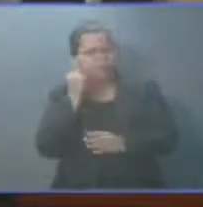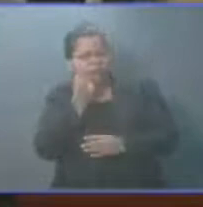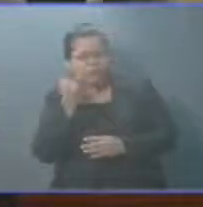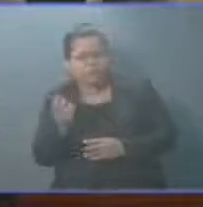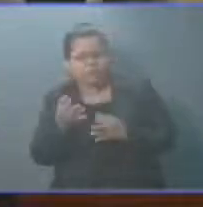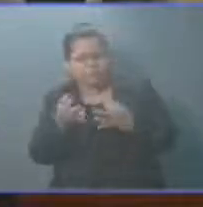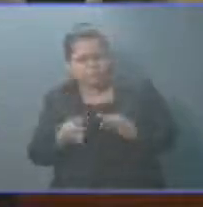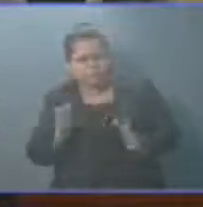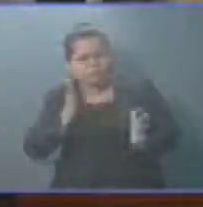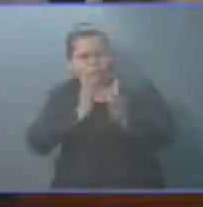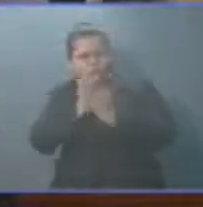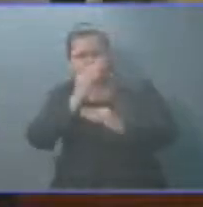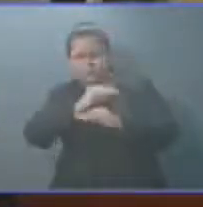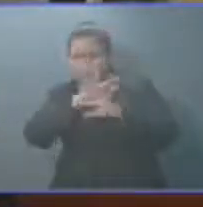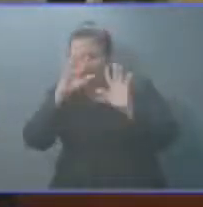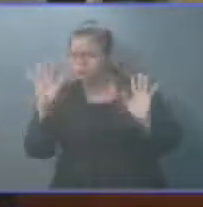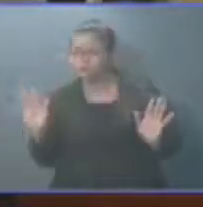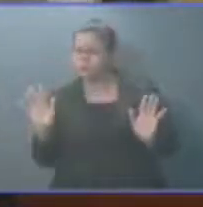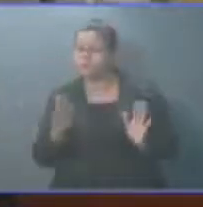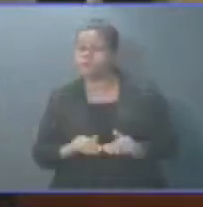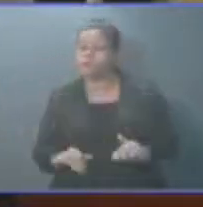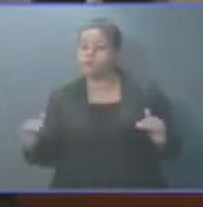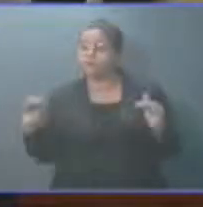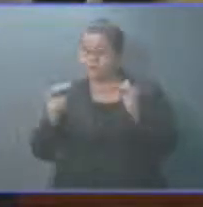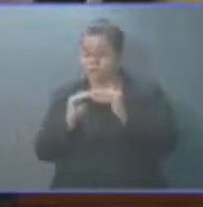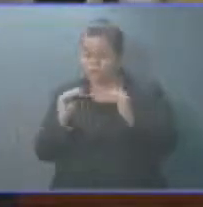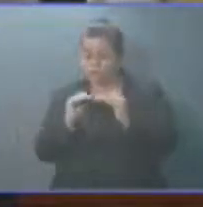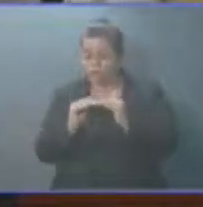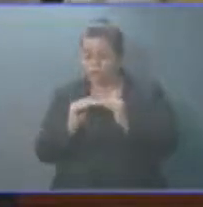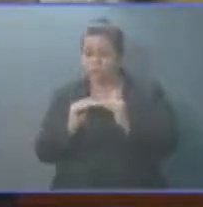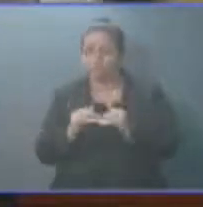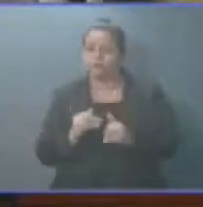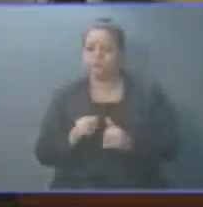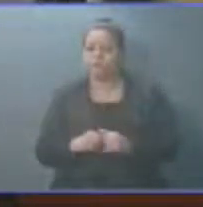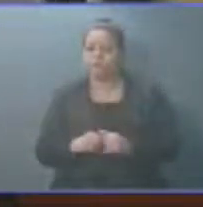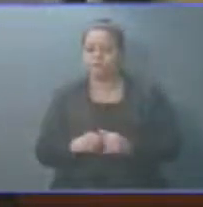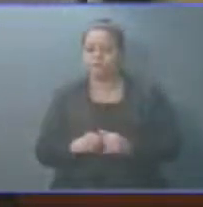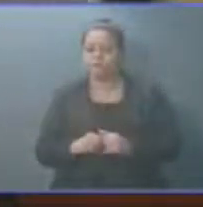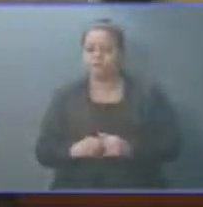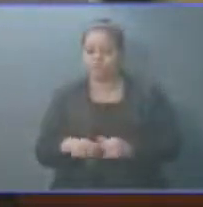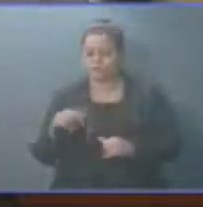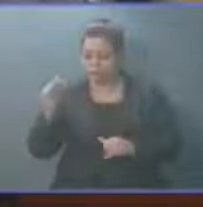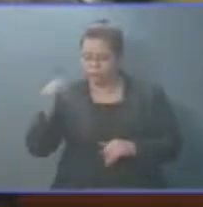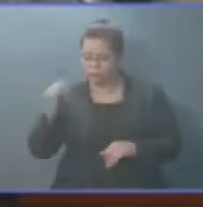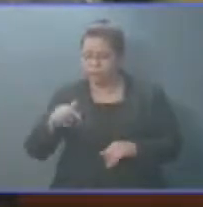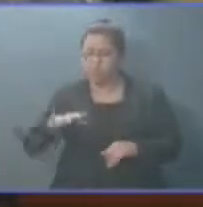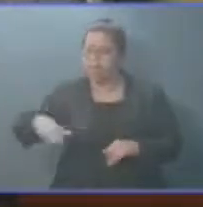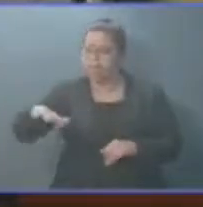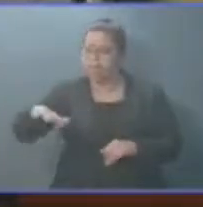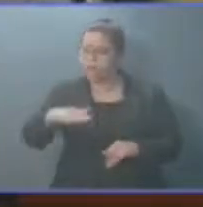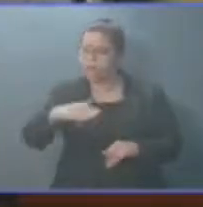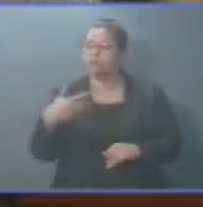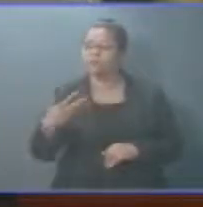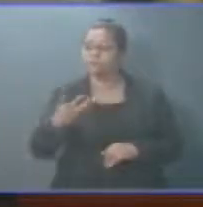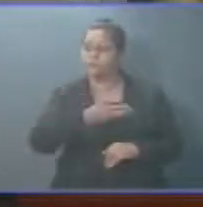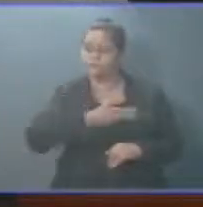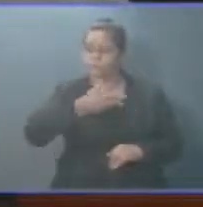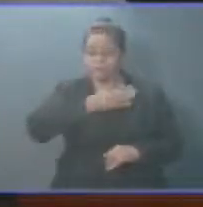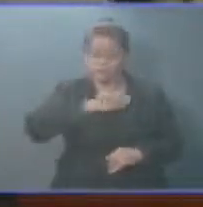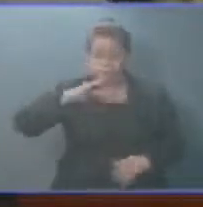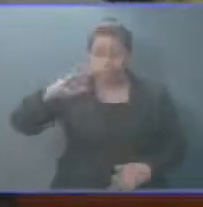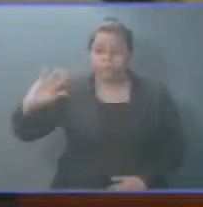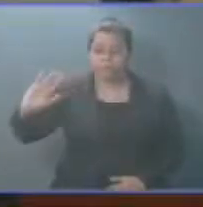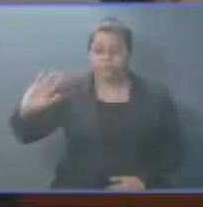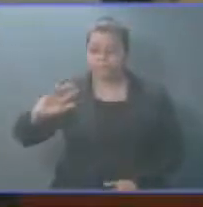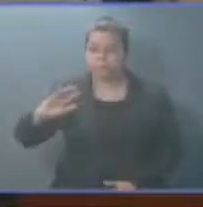de transparencia. También le cumple en definitiva en estos rubros como el compromiso que se